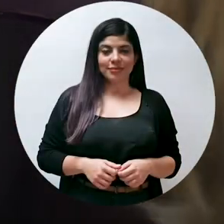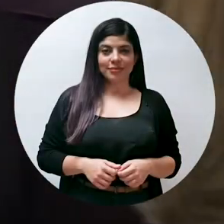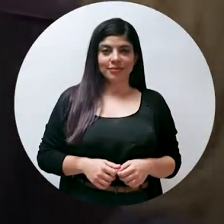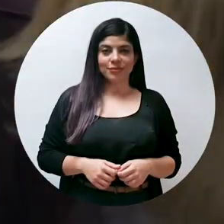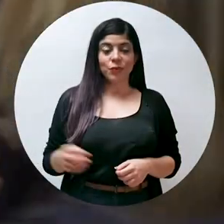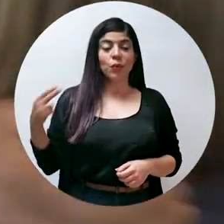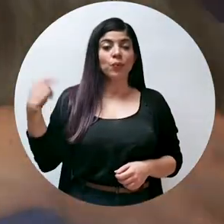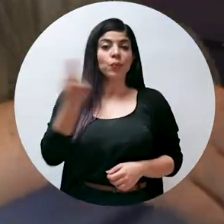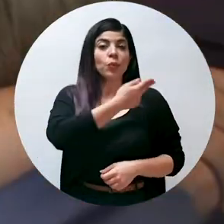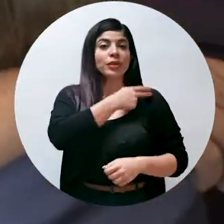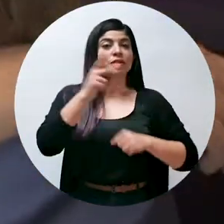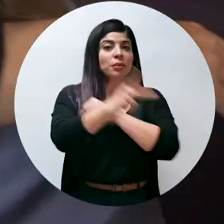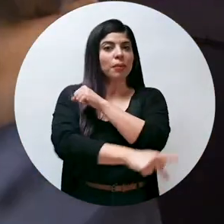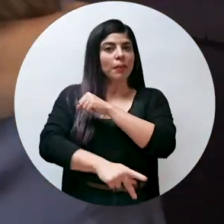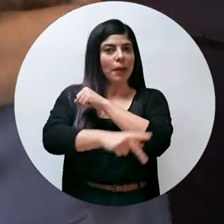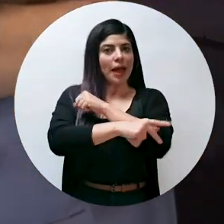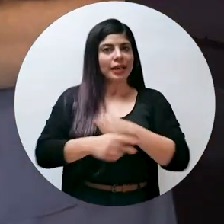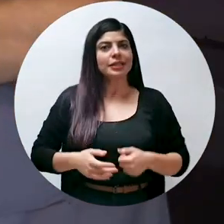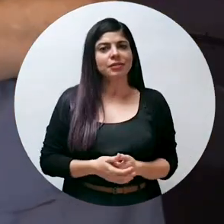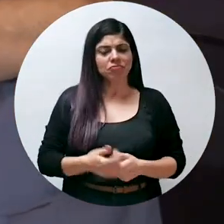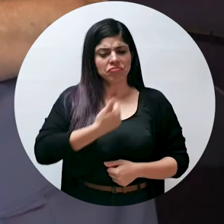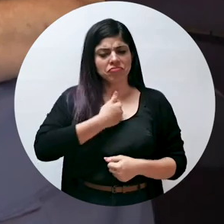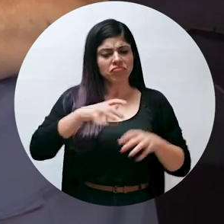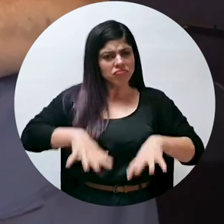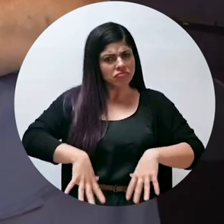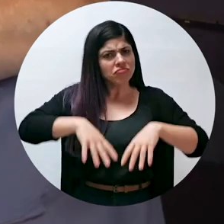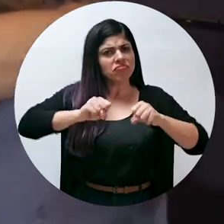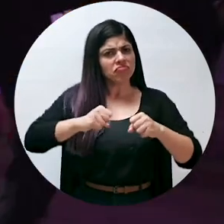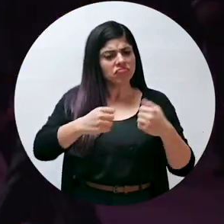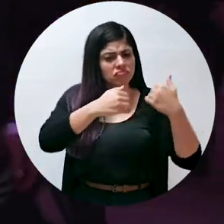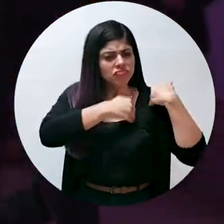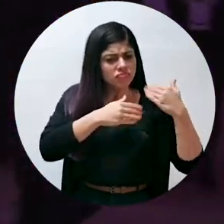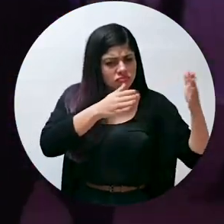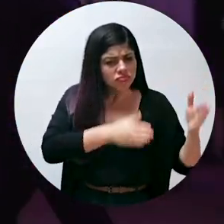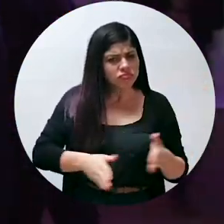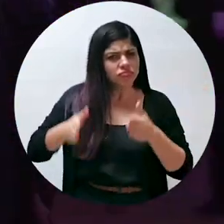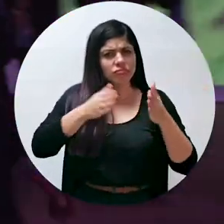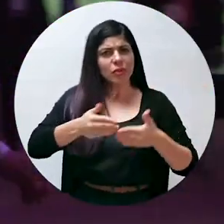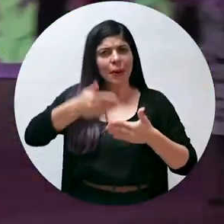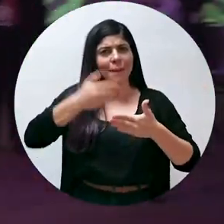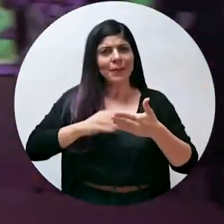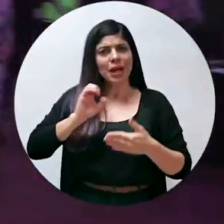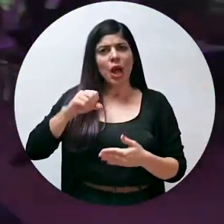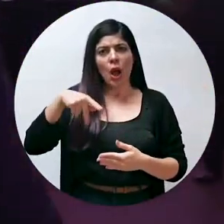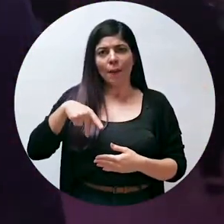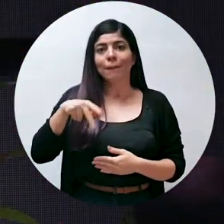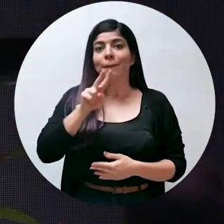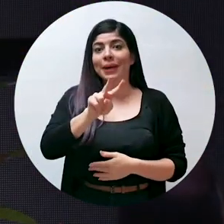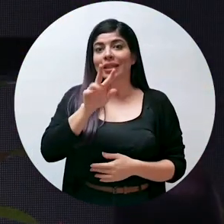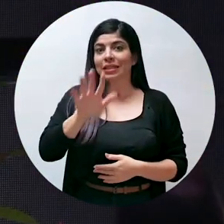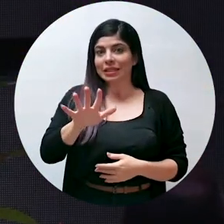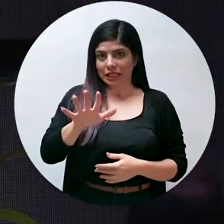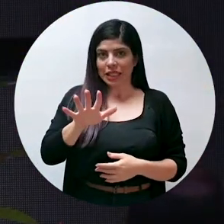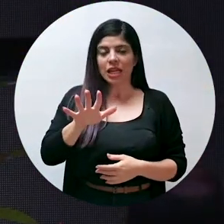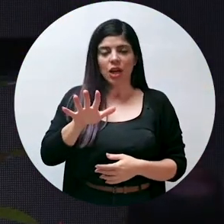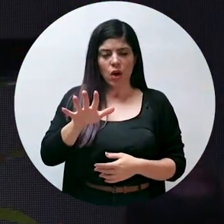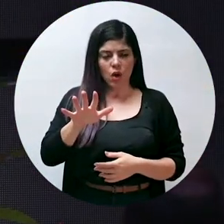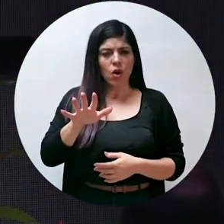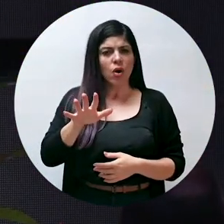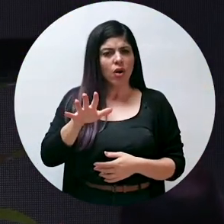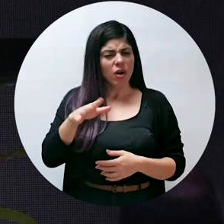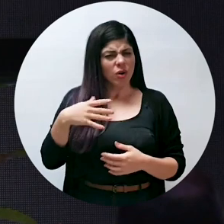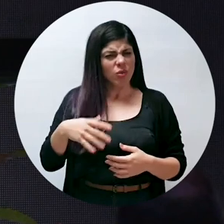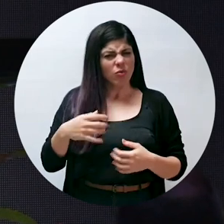Nuestro país asumió la organización de esta Precop 25 con una